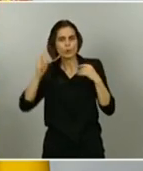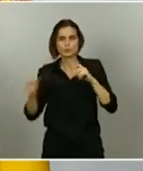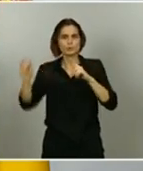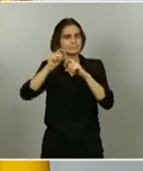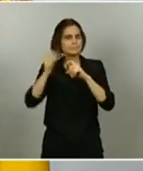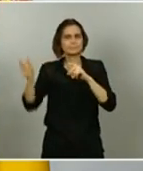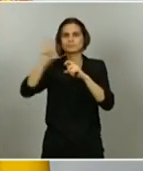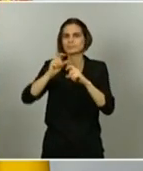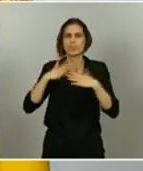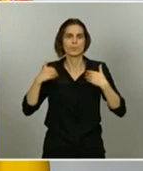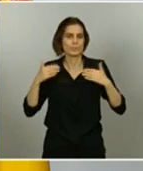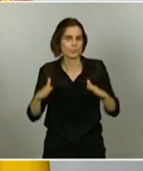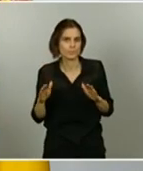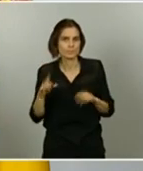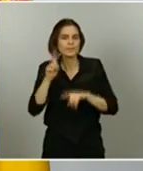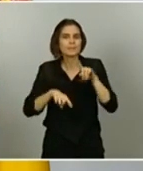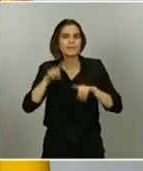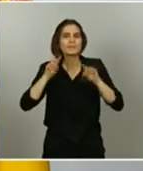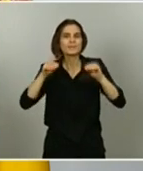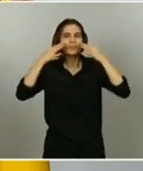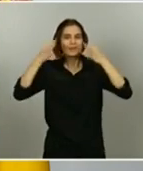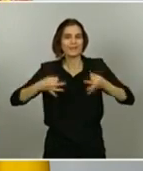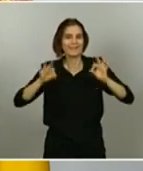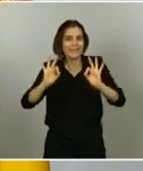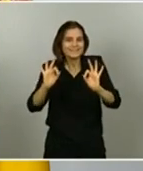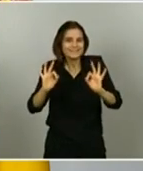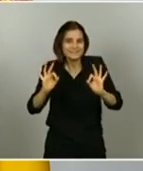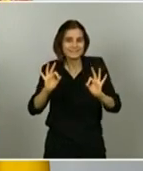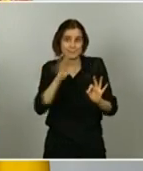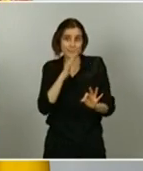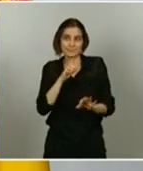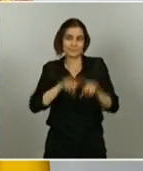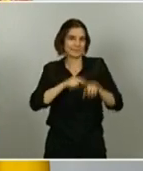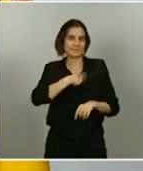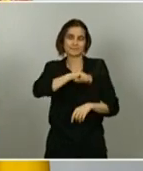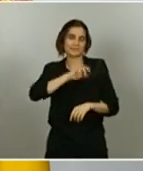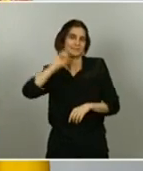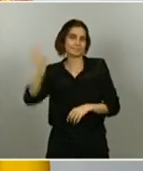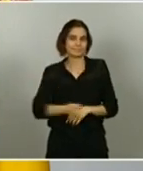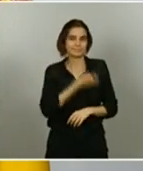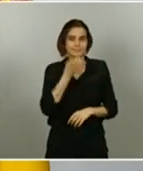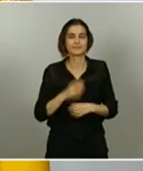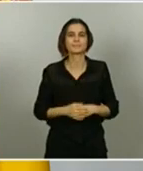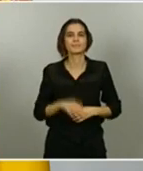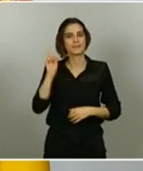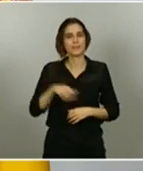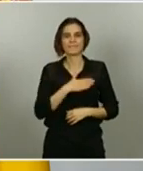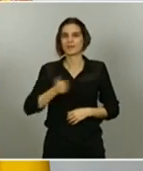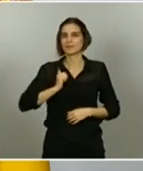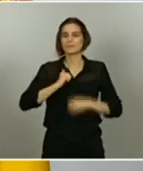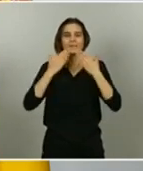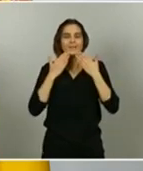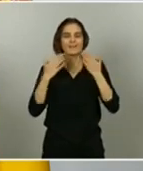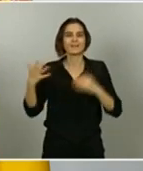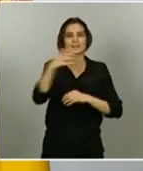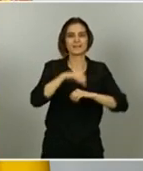atendiendo a sus realidades concretas, que son muy diversas en nuestro país. Quiero aprovechar, además, para agradecer al conjunto de las administraciones